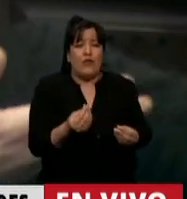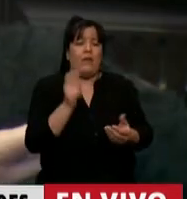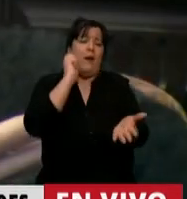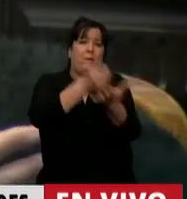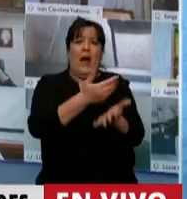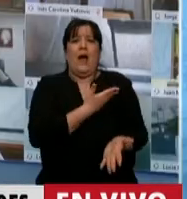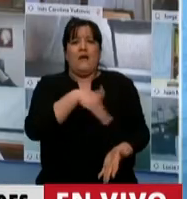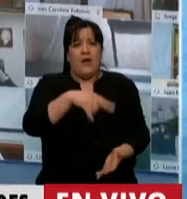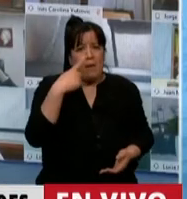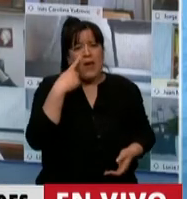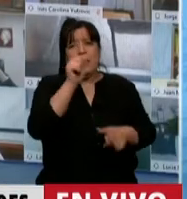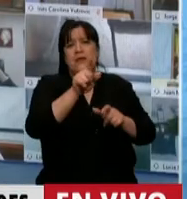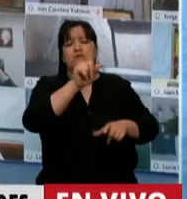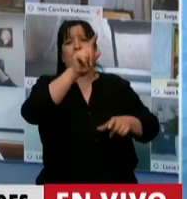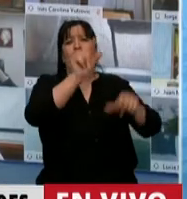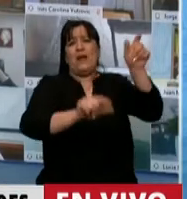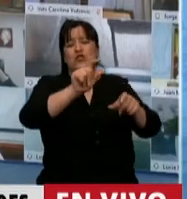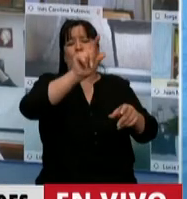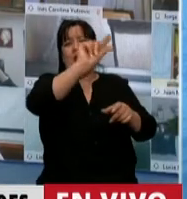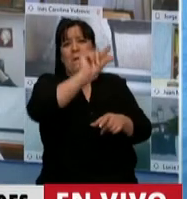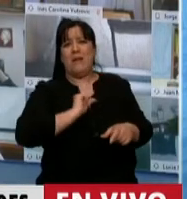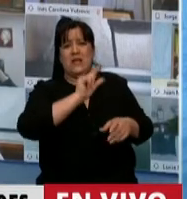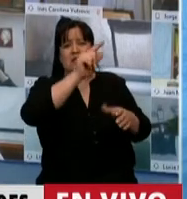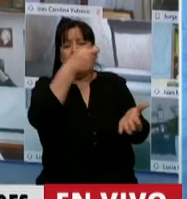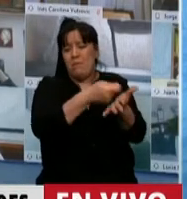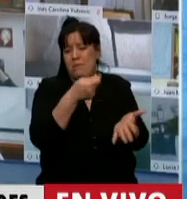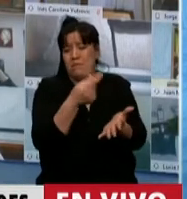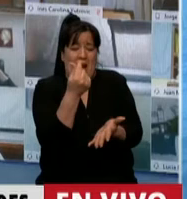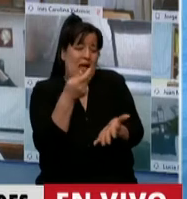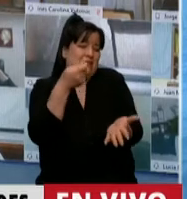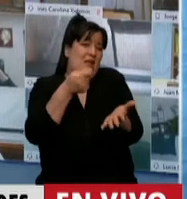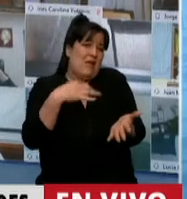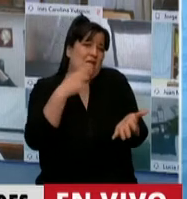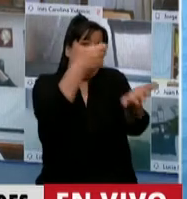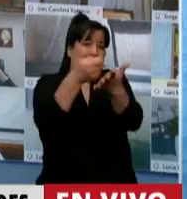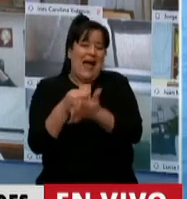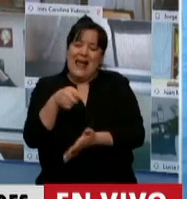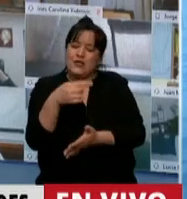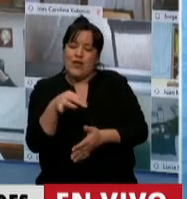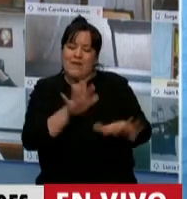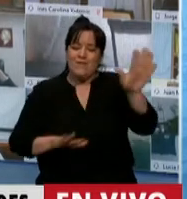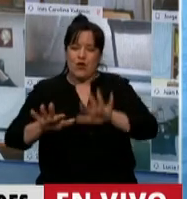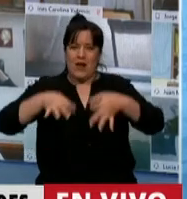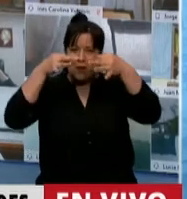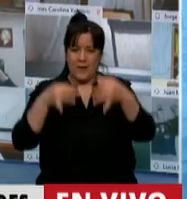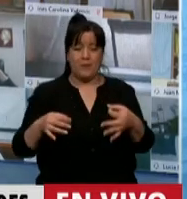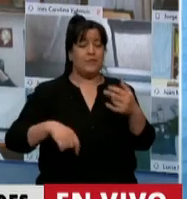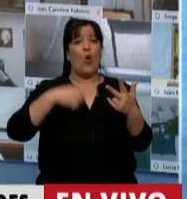FMI, a los bonistas, etcétera. Entonces creo que en este sentido hay que reordenar. Por último,